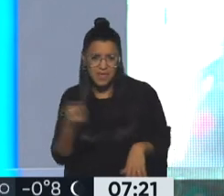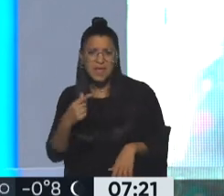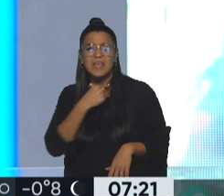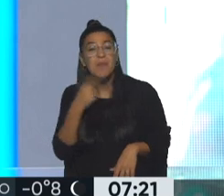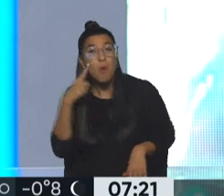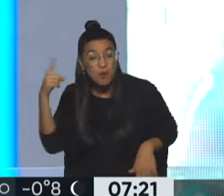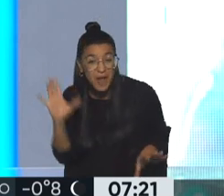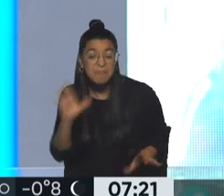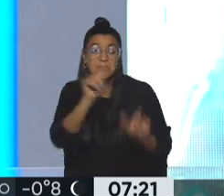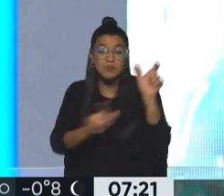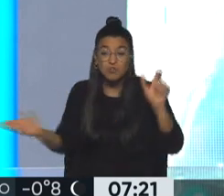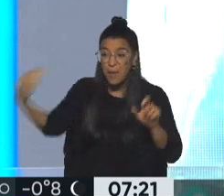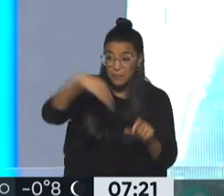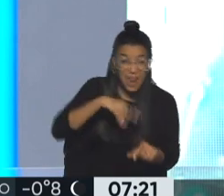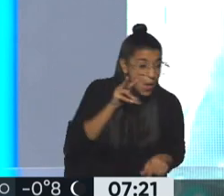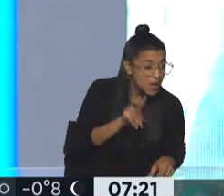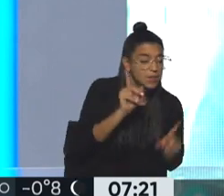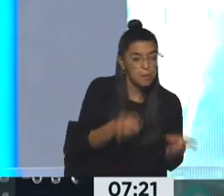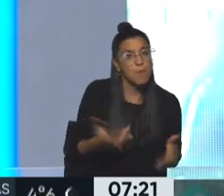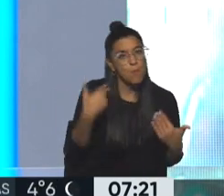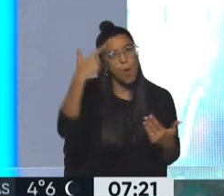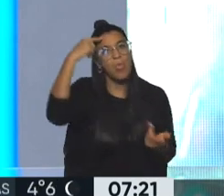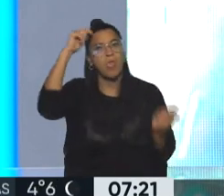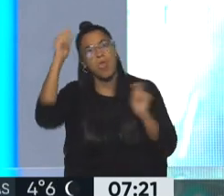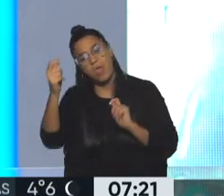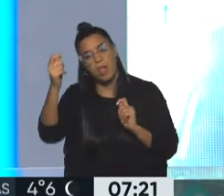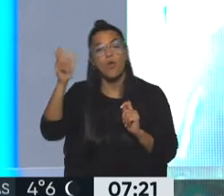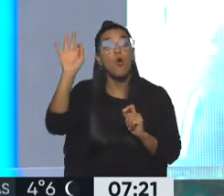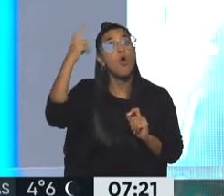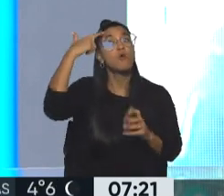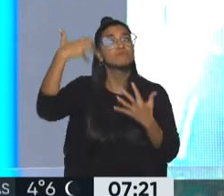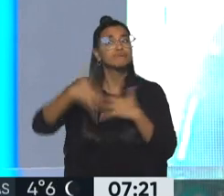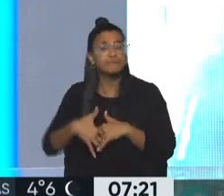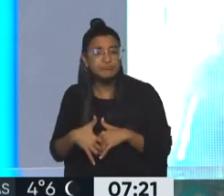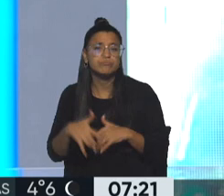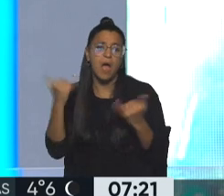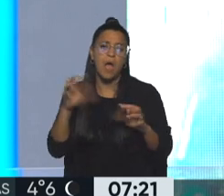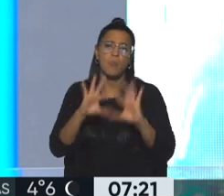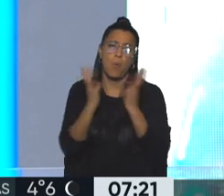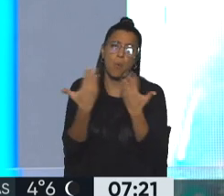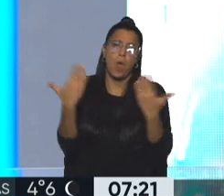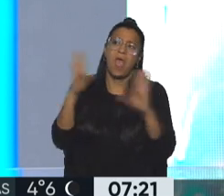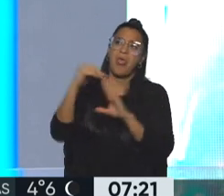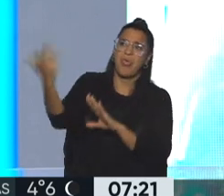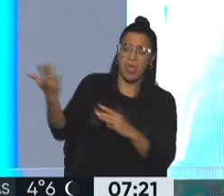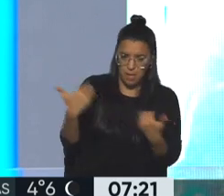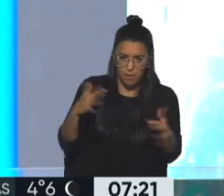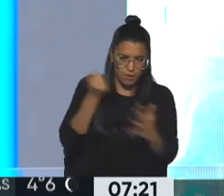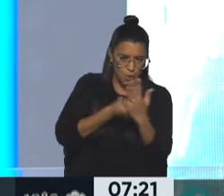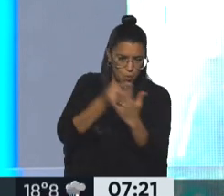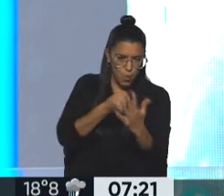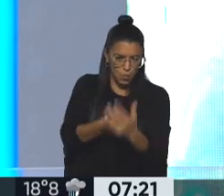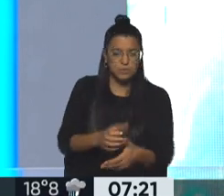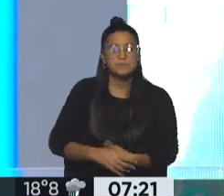creer que la gente que la viene a ver también puede, o por lo menos abrir una ventana de esperanza de que hay un mundo posible allá afuera y pelear en